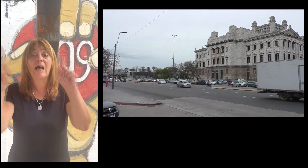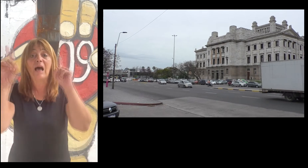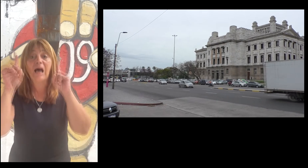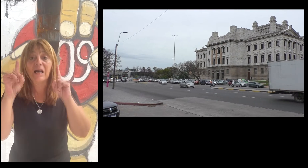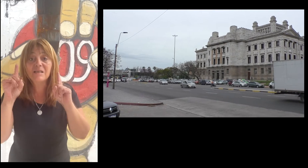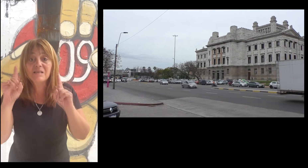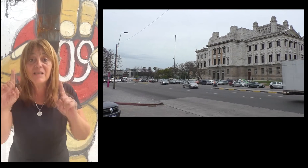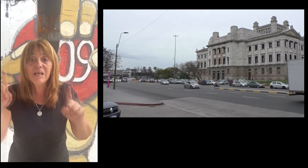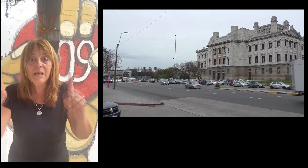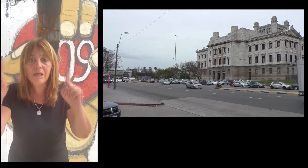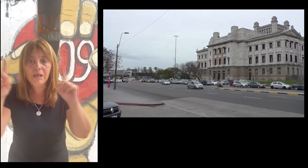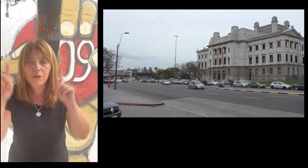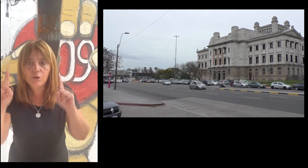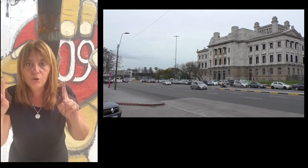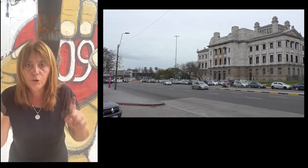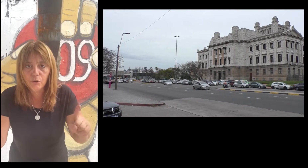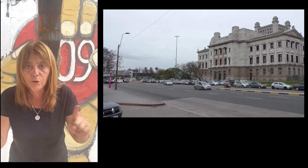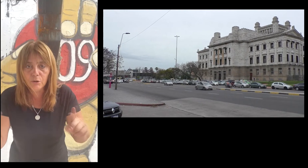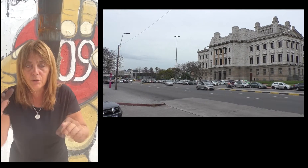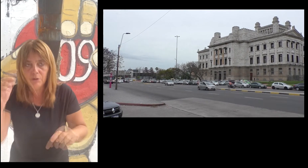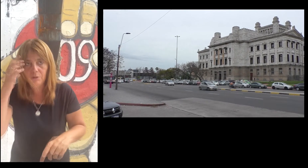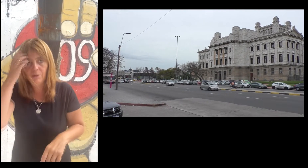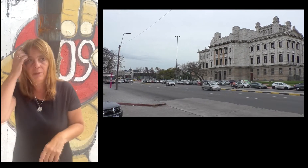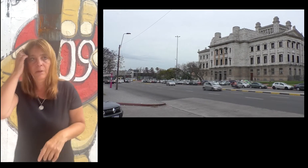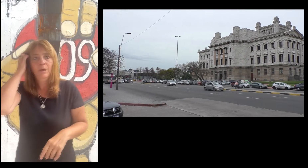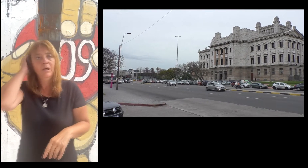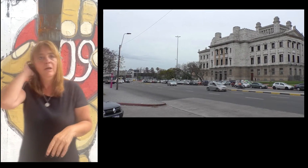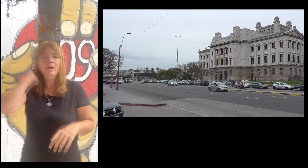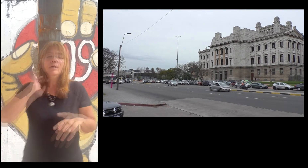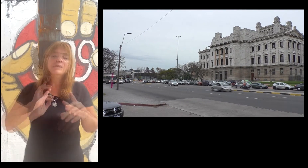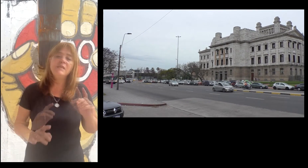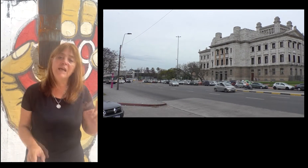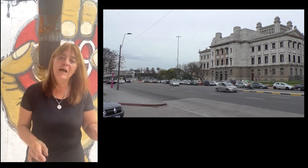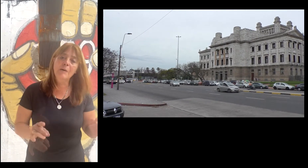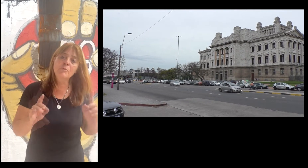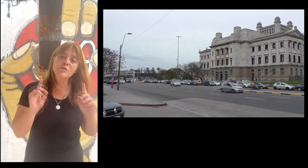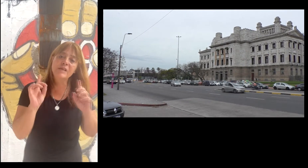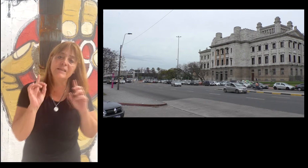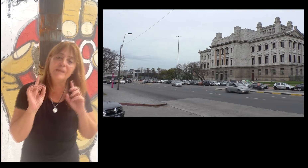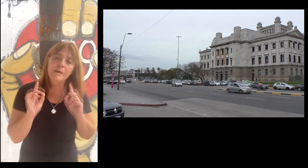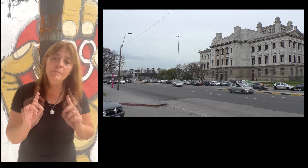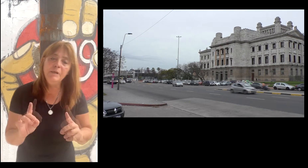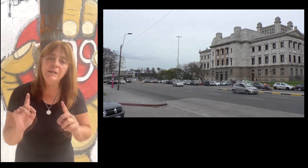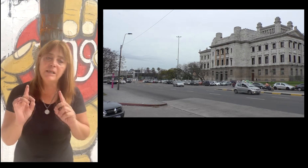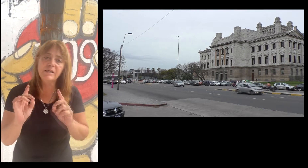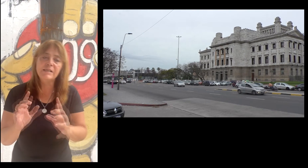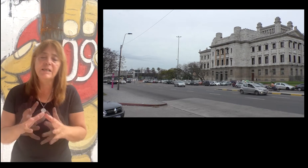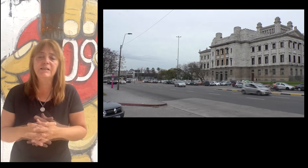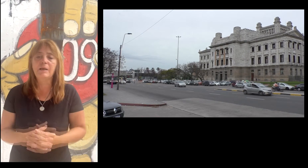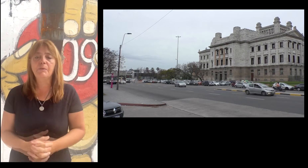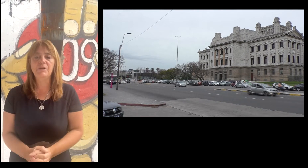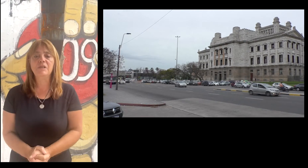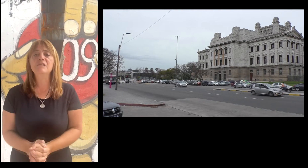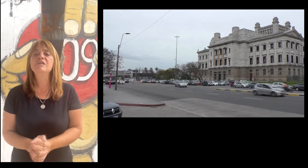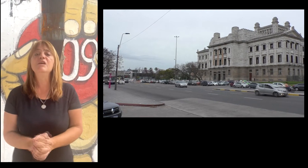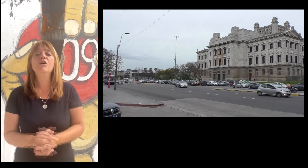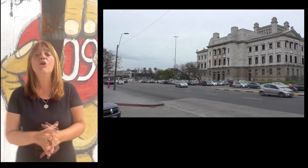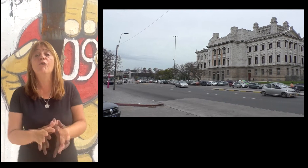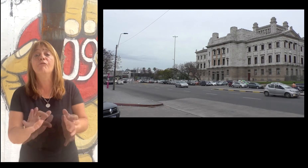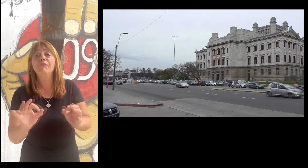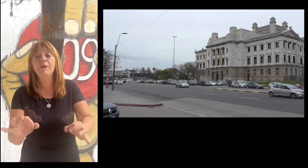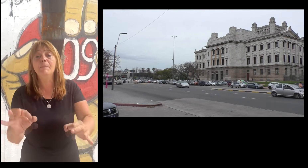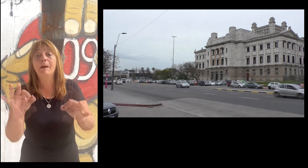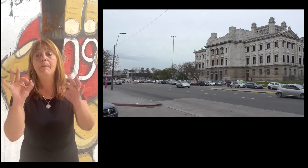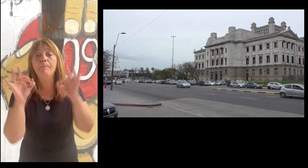Pero lo importante, diría yo, lo que me parece fundamental contarles, es que